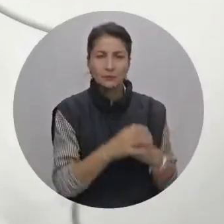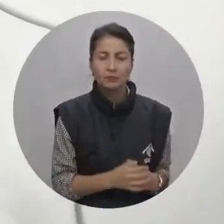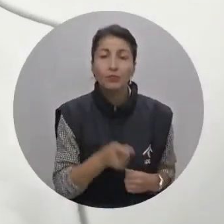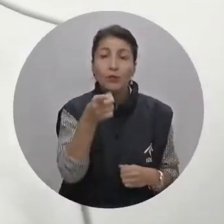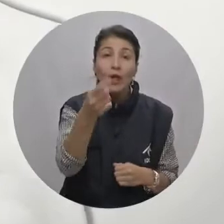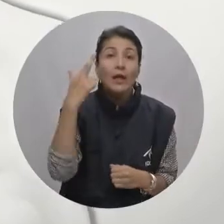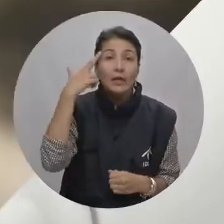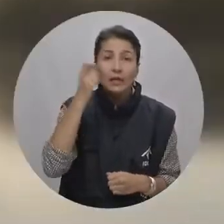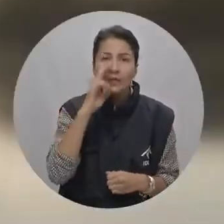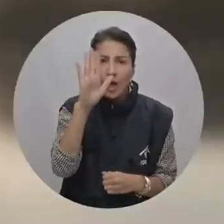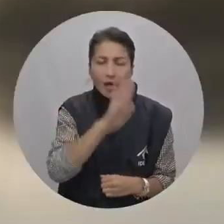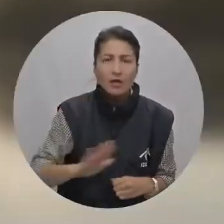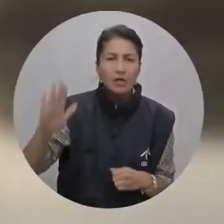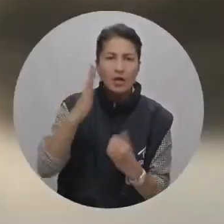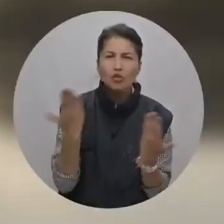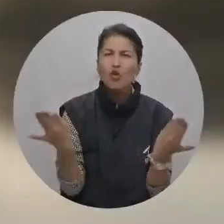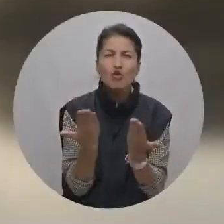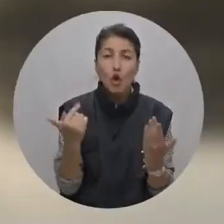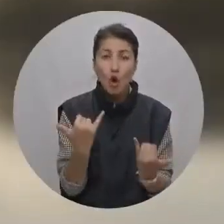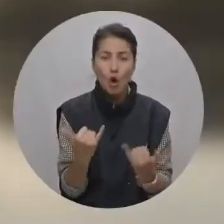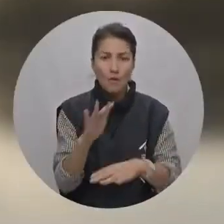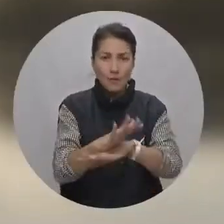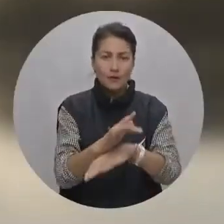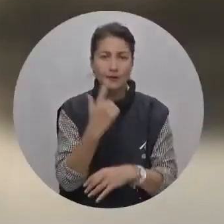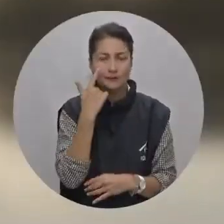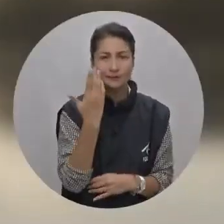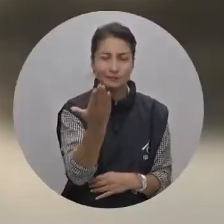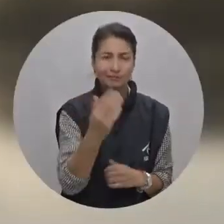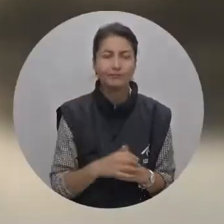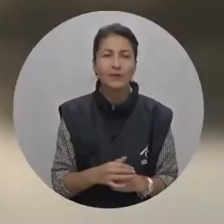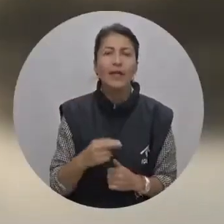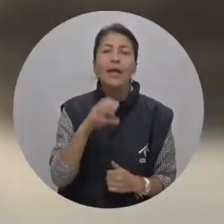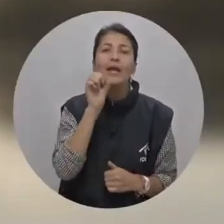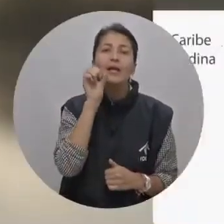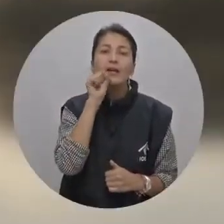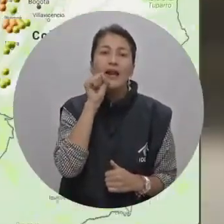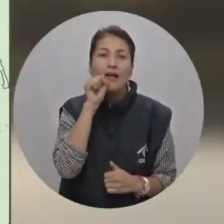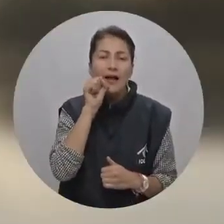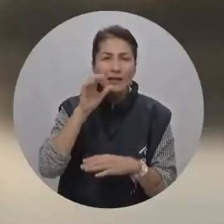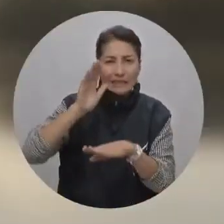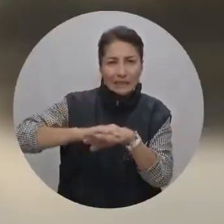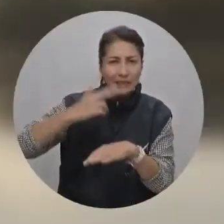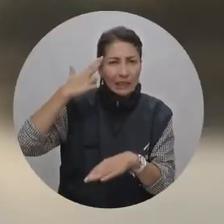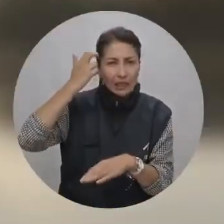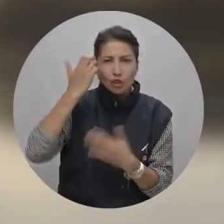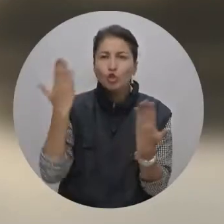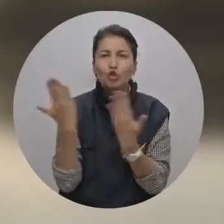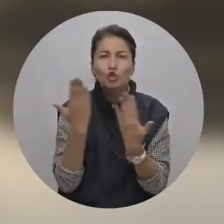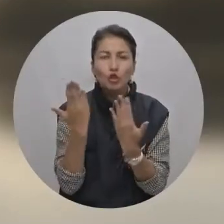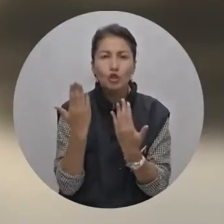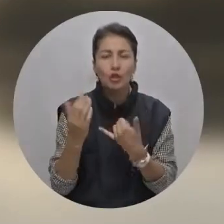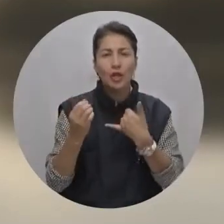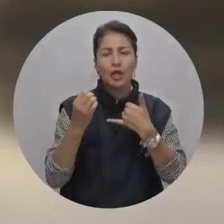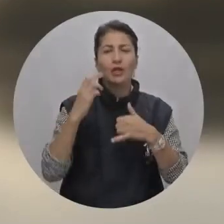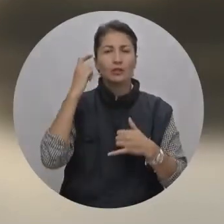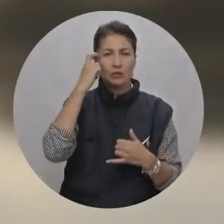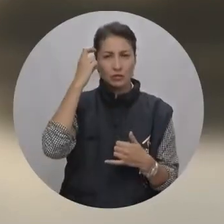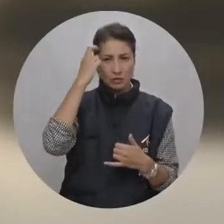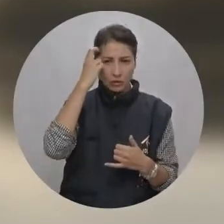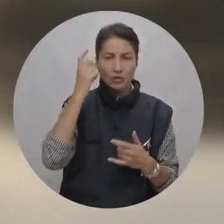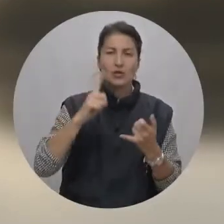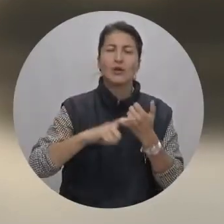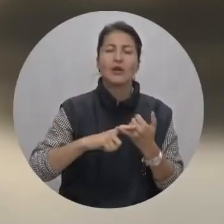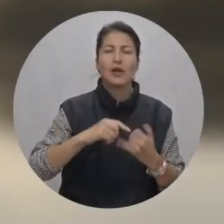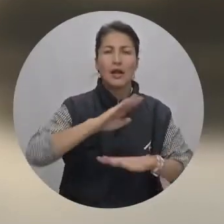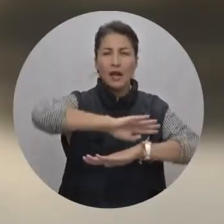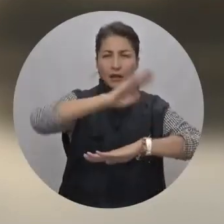Ahora, mucha atención a las principales alertas para esta tarde. Se mantiene la alerta naranja en cuencas y ríos por las lluvias en el nororiente